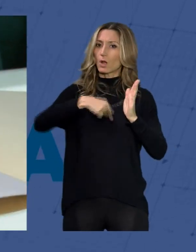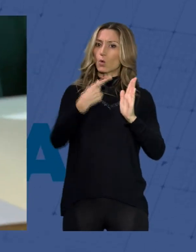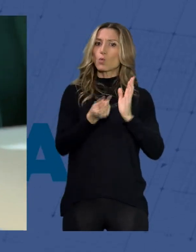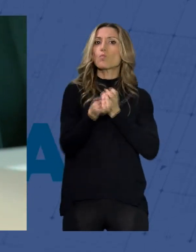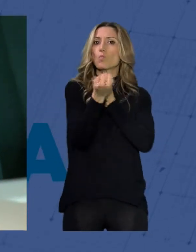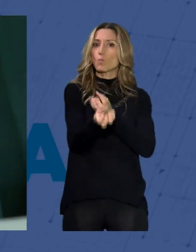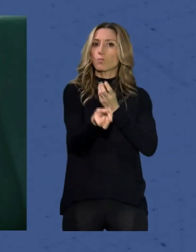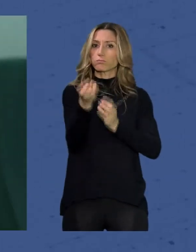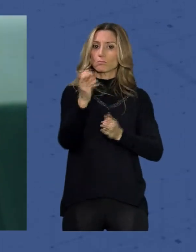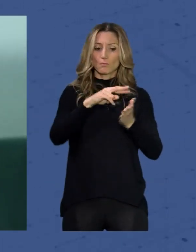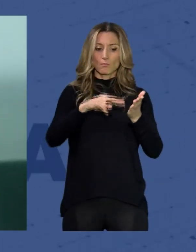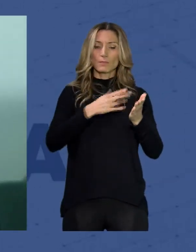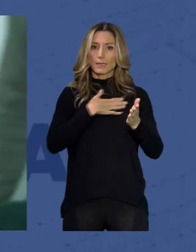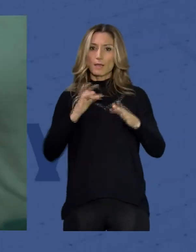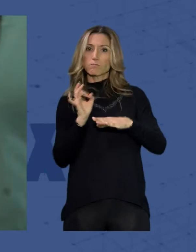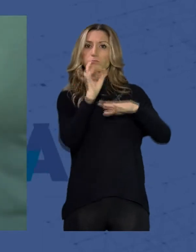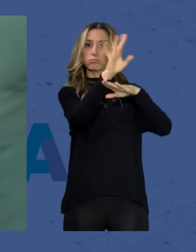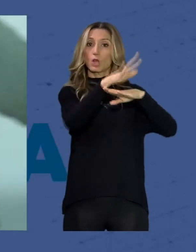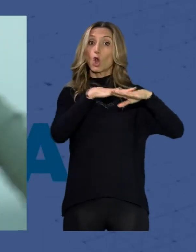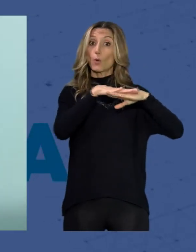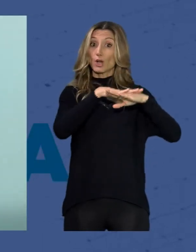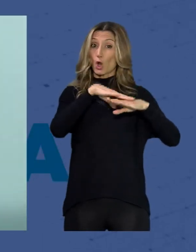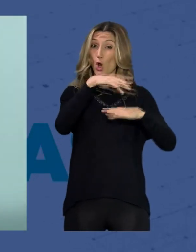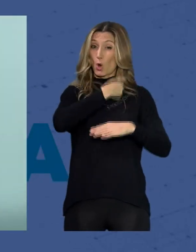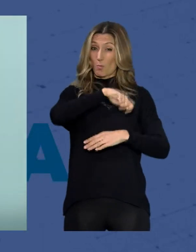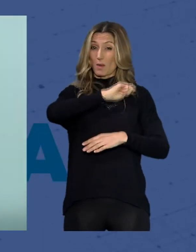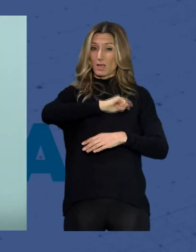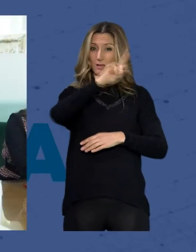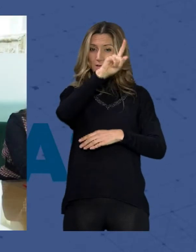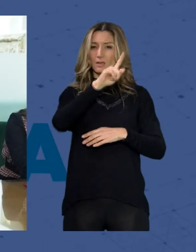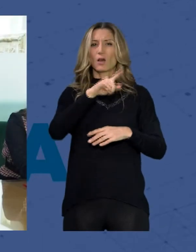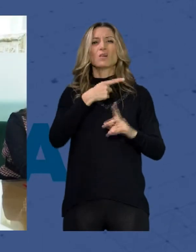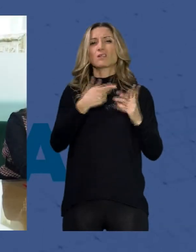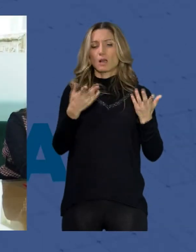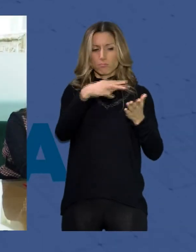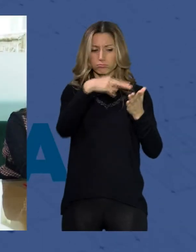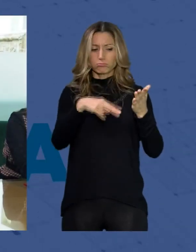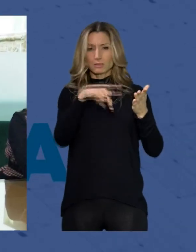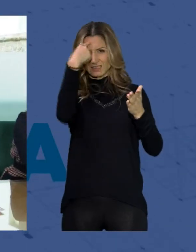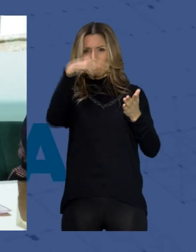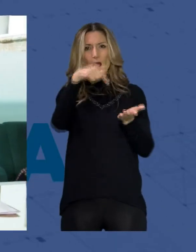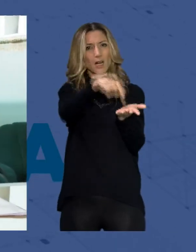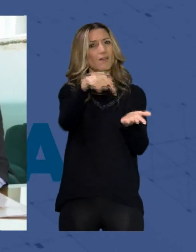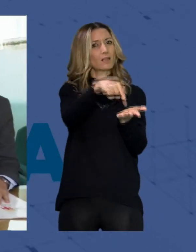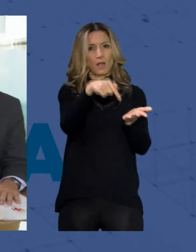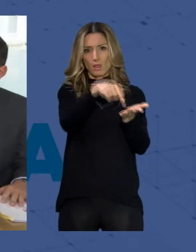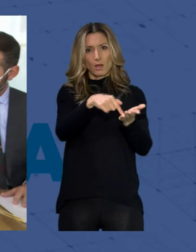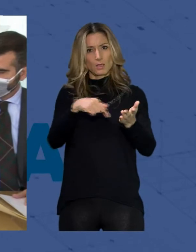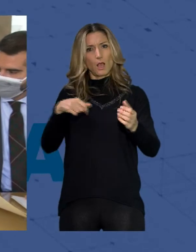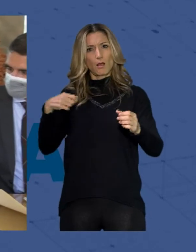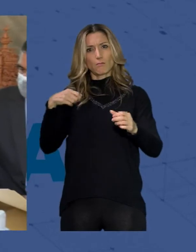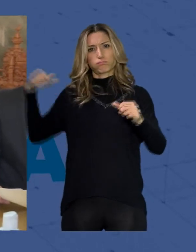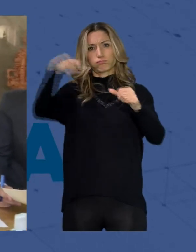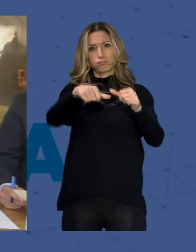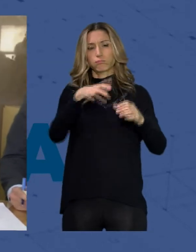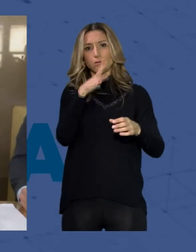pretenden hacerlo llegar al gobierno central para que tenga en cuenta estas reivindicaciones a la hora de primar las